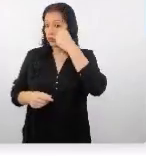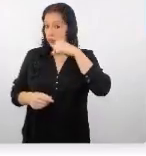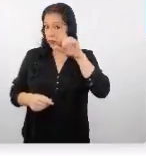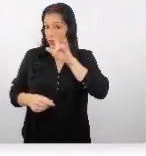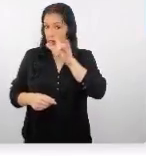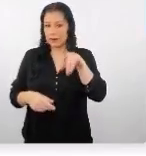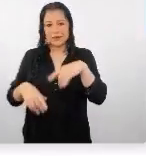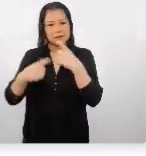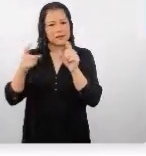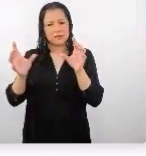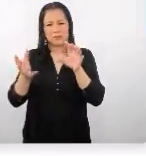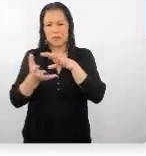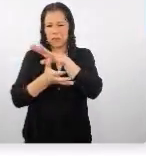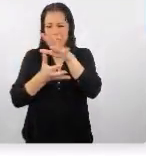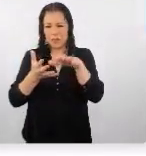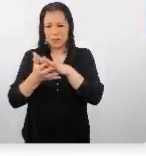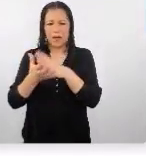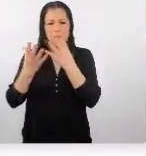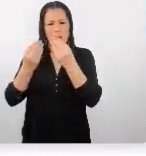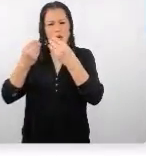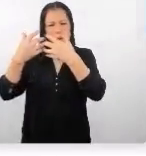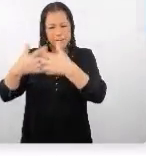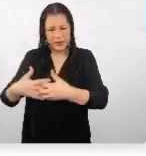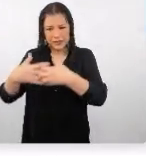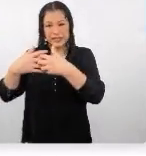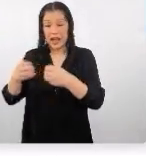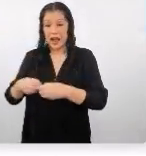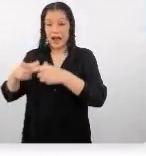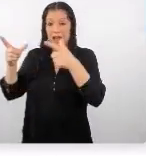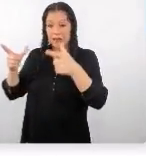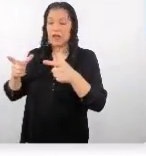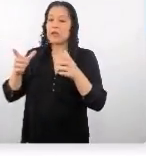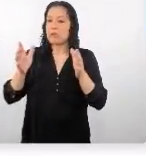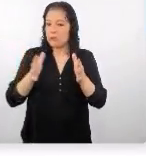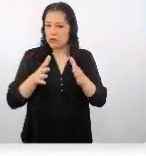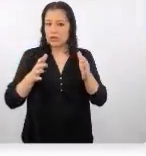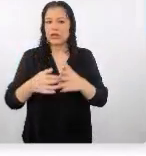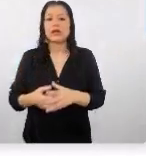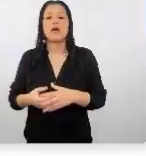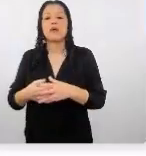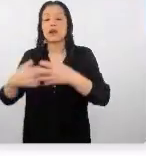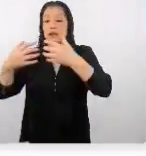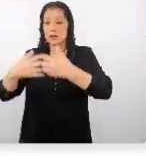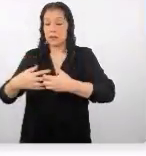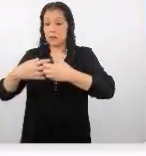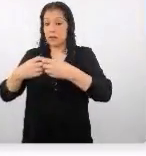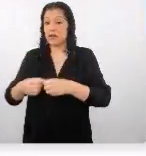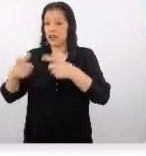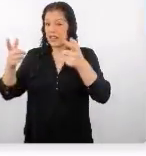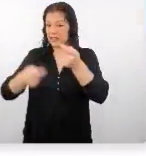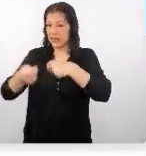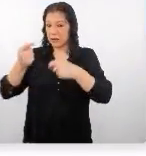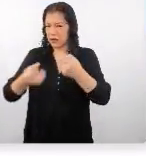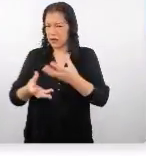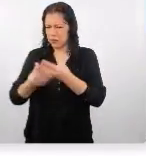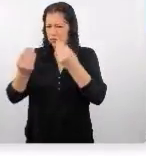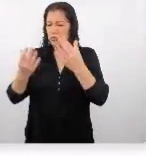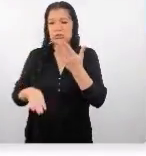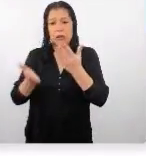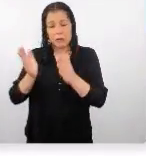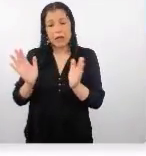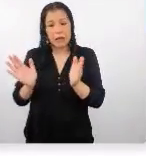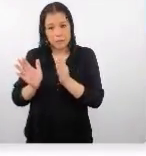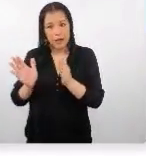mix de mayoristas y minoristas aunque el número de empresas mayoristas podría ser pequeño